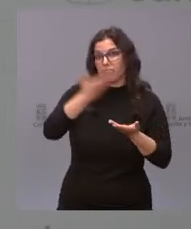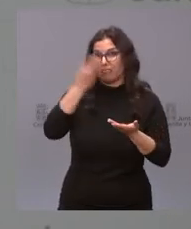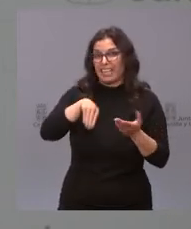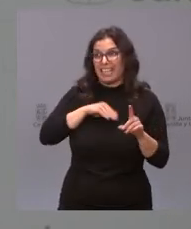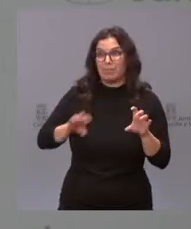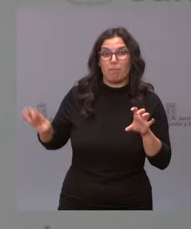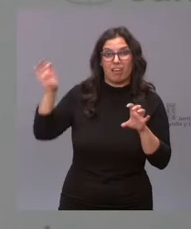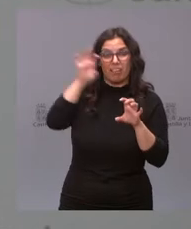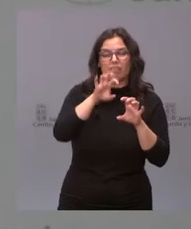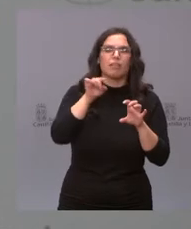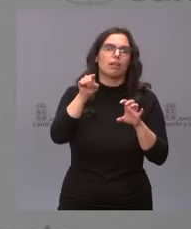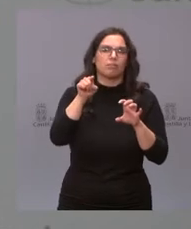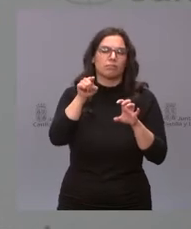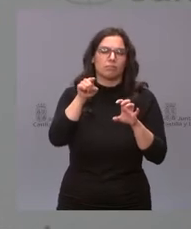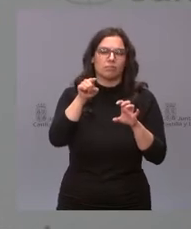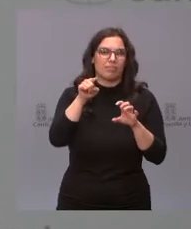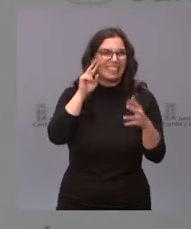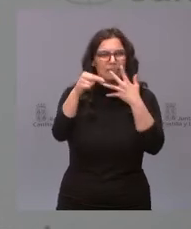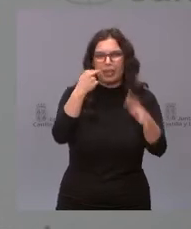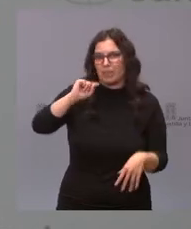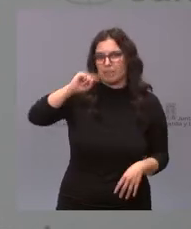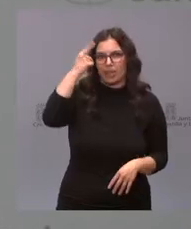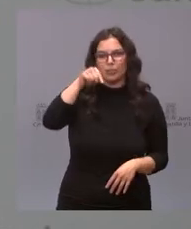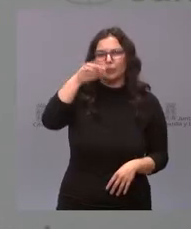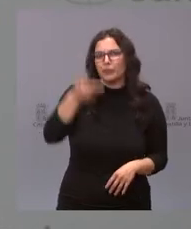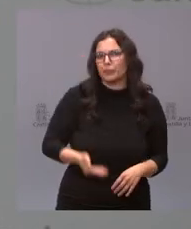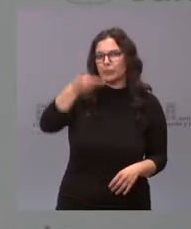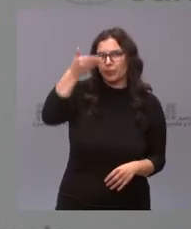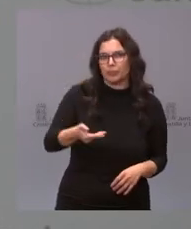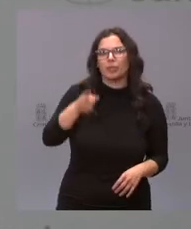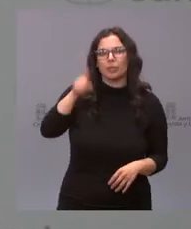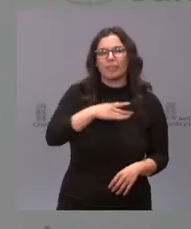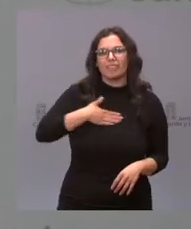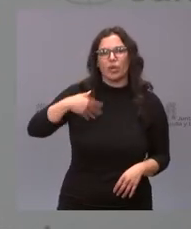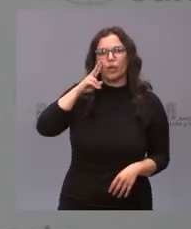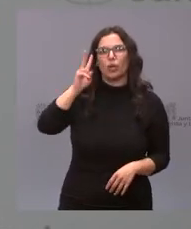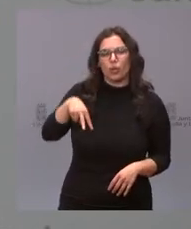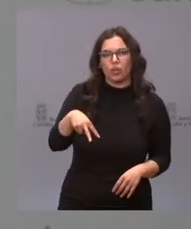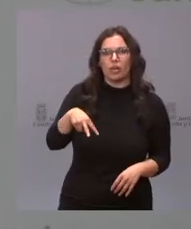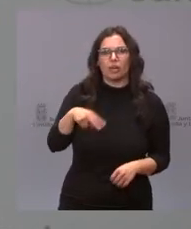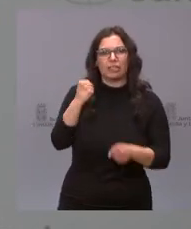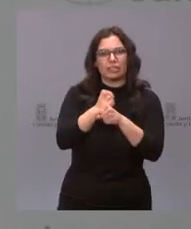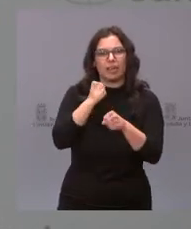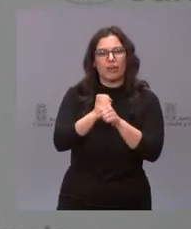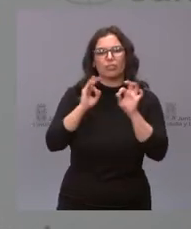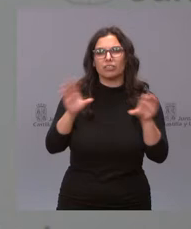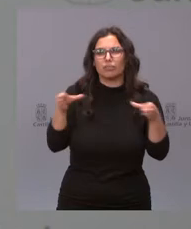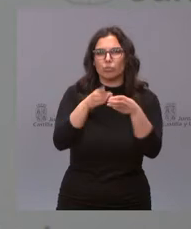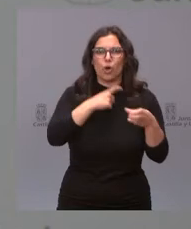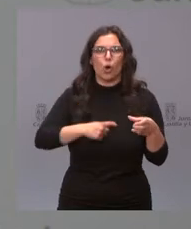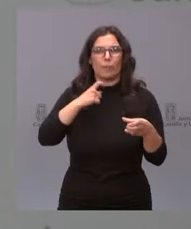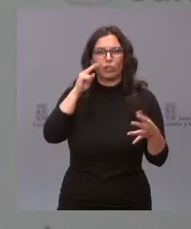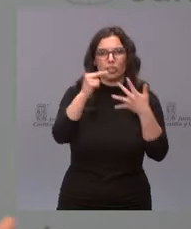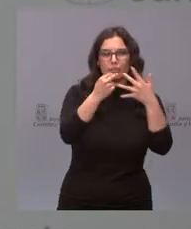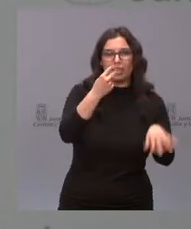la transparencia es un pilar fundamental y quiero también reconocer la labor de la Comisión de Transparencia y